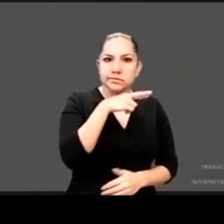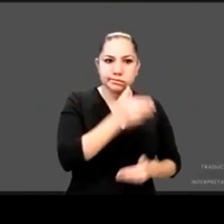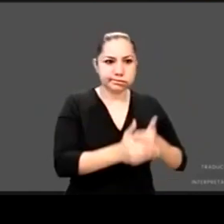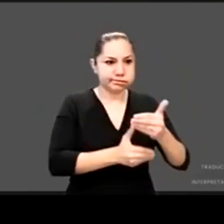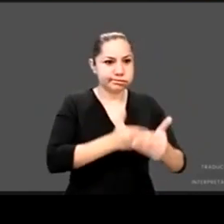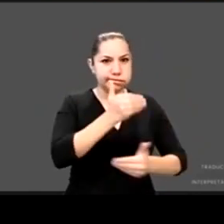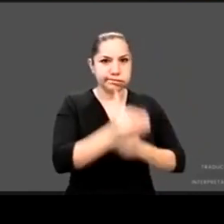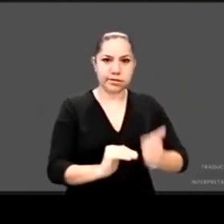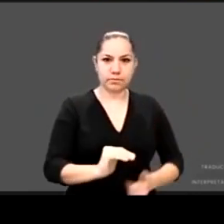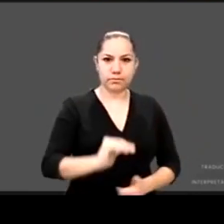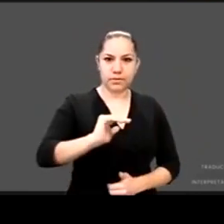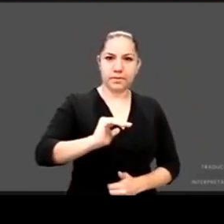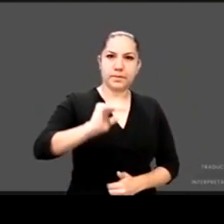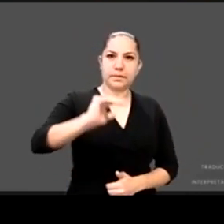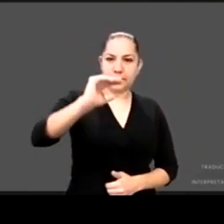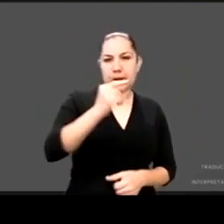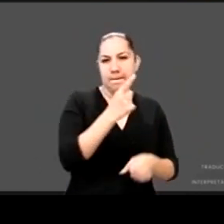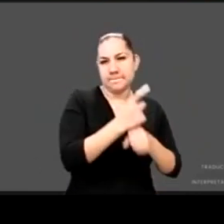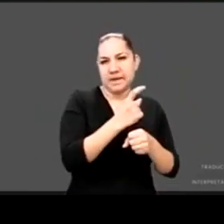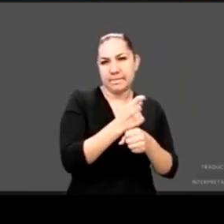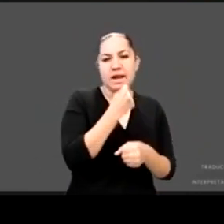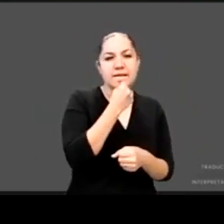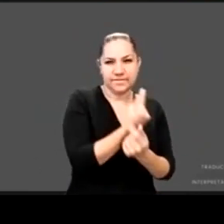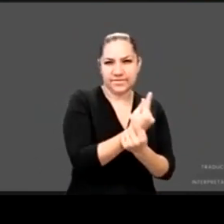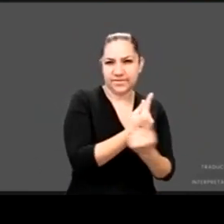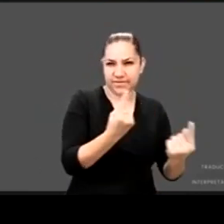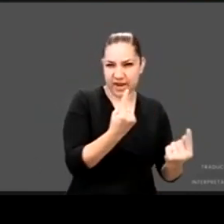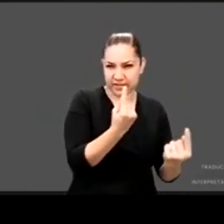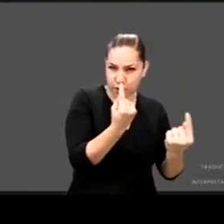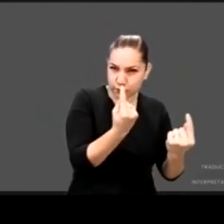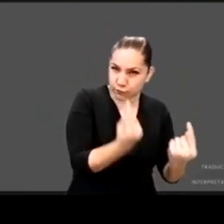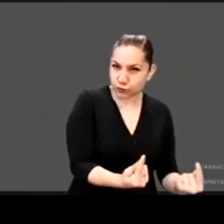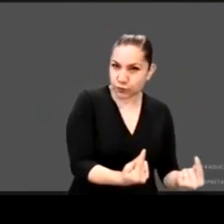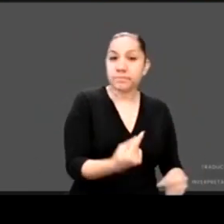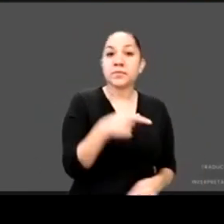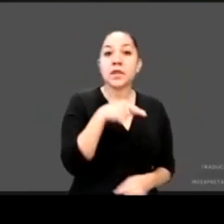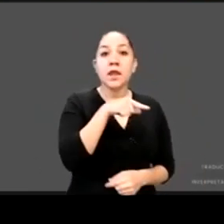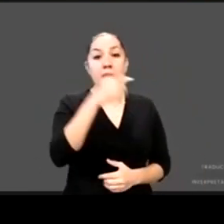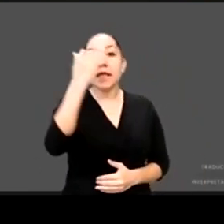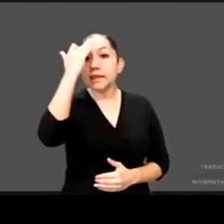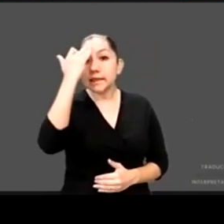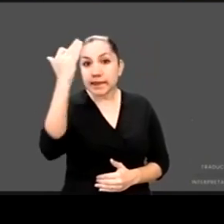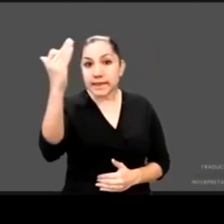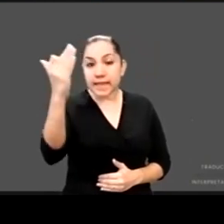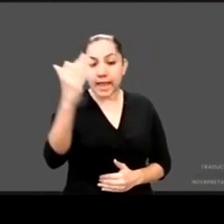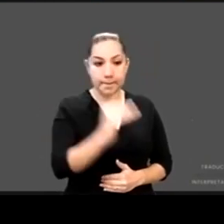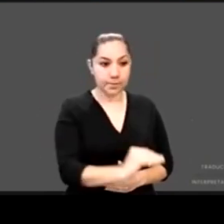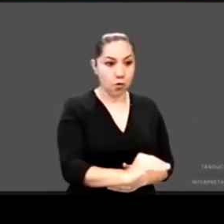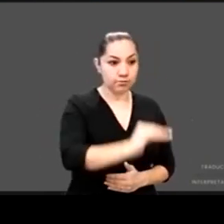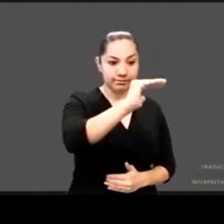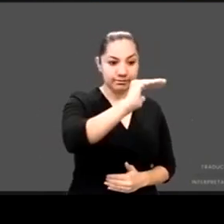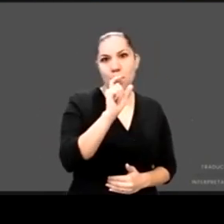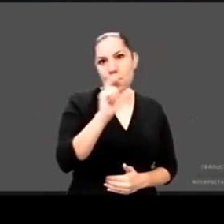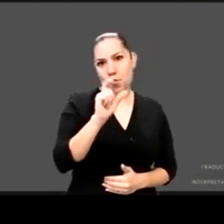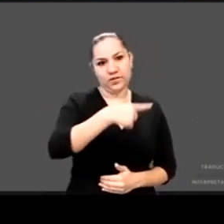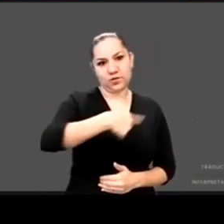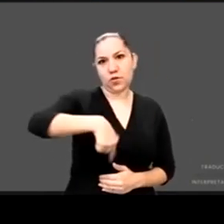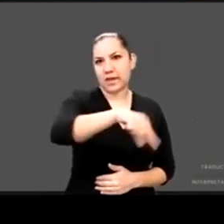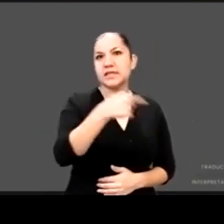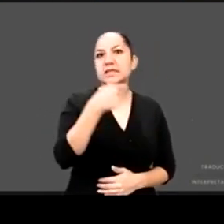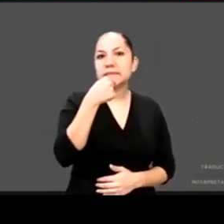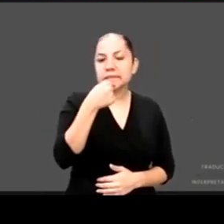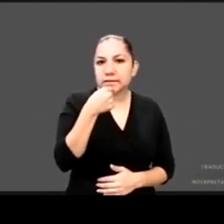Pero sobre todo porque empieza en el momento en que las niñas y niños llegan al mundo a entender y